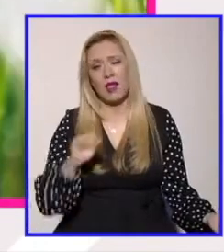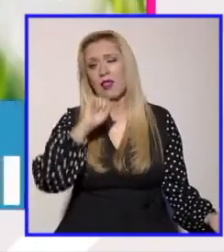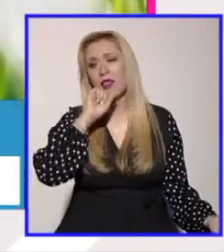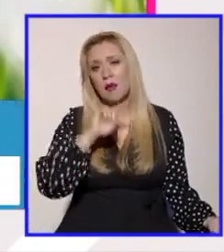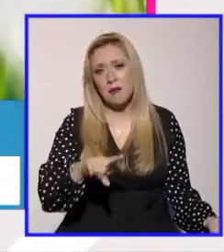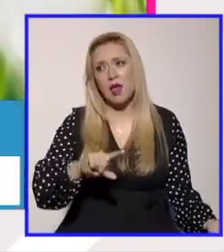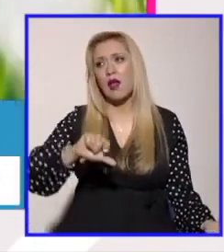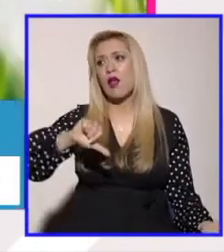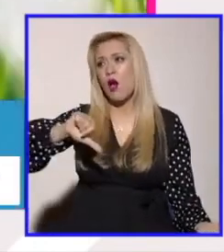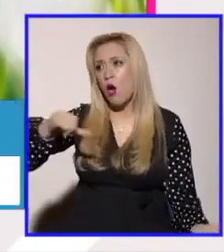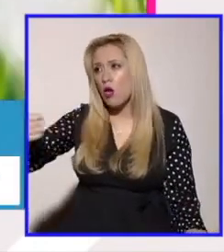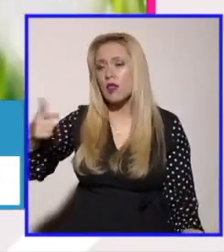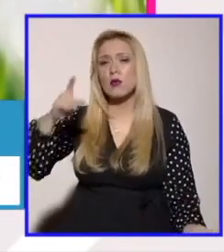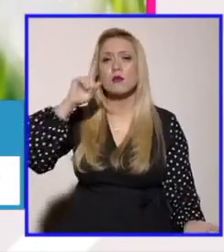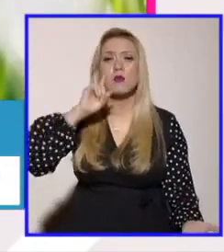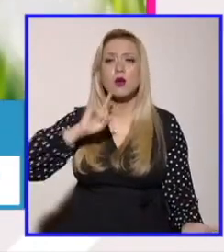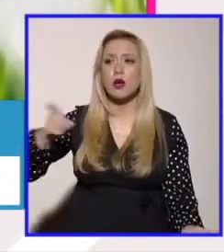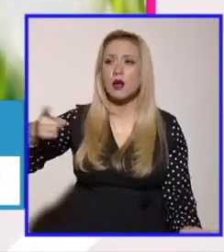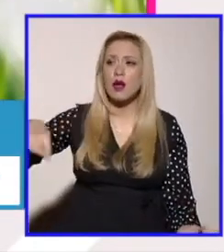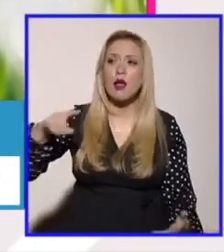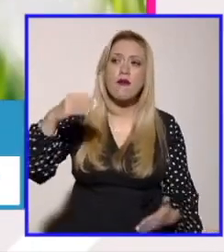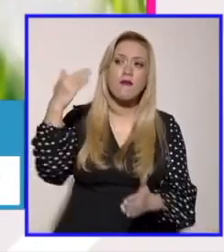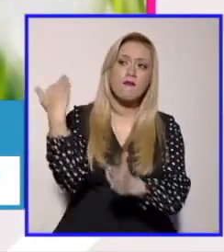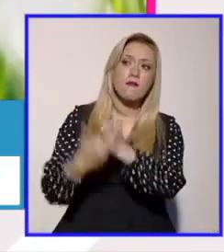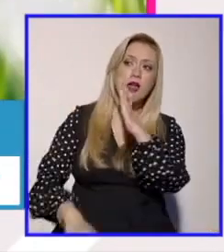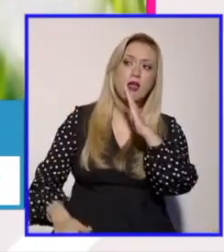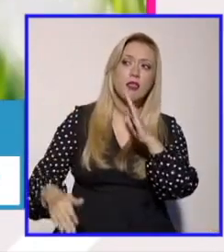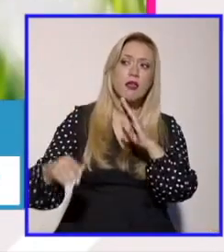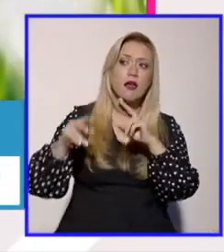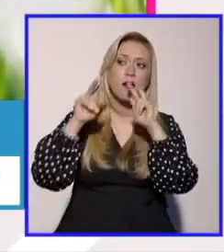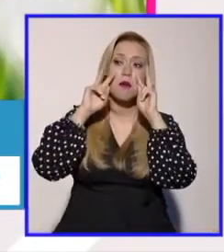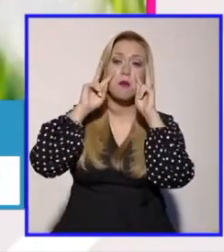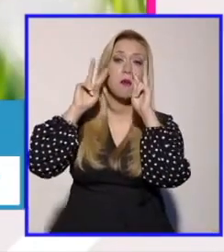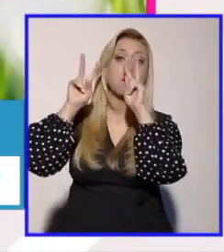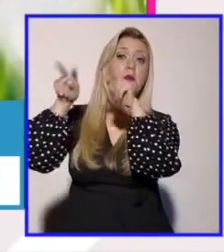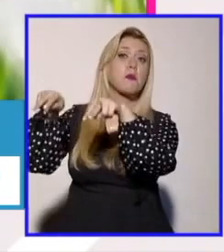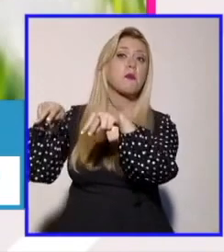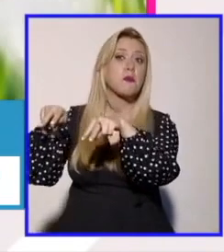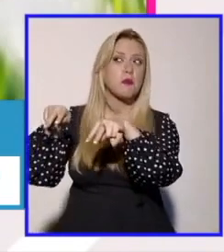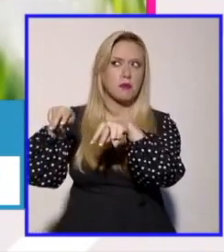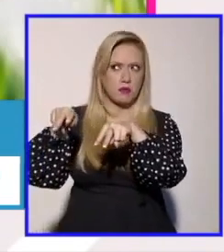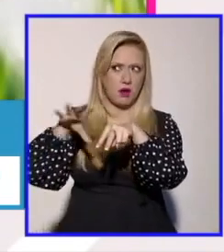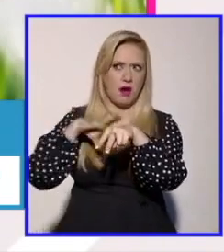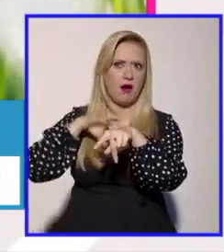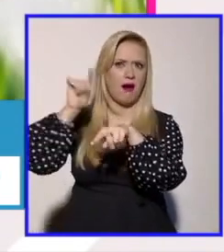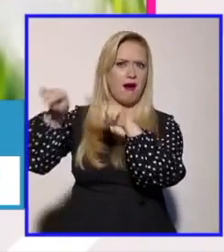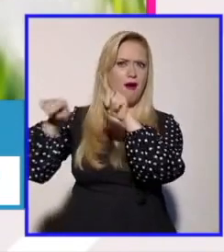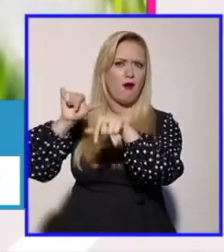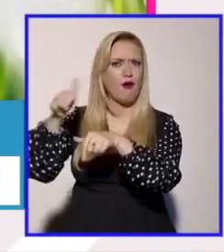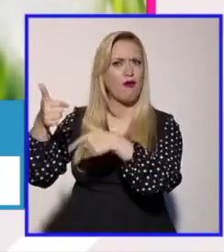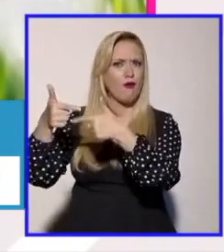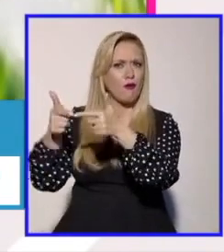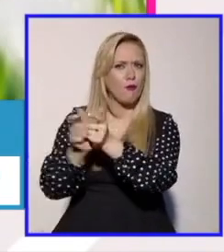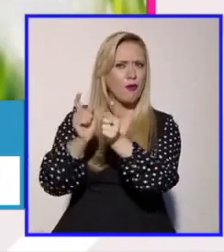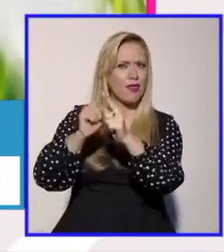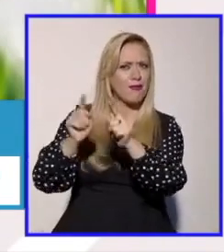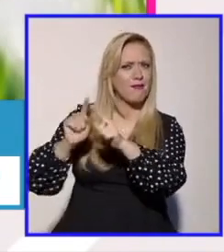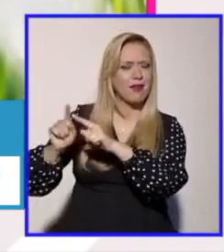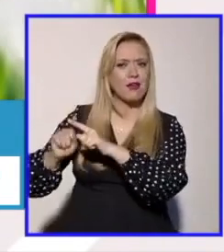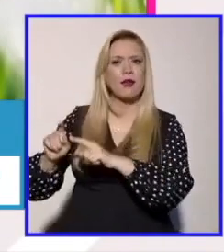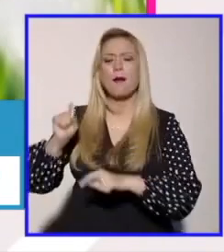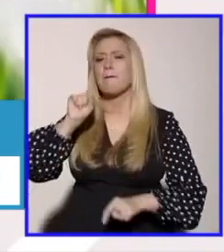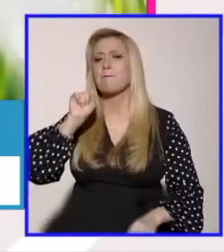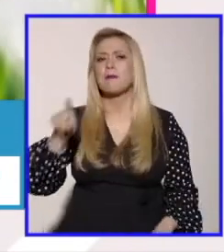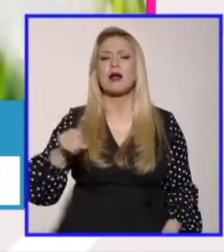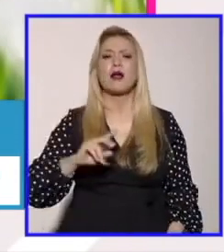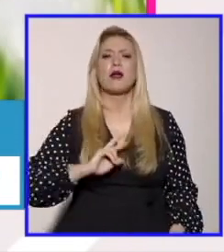otras mujeres que quizás no están en las normatividades de lo corporal pero también afecta a hombres trans y a personas no binarias por ejemplo